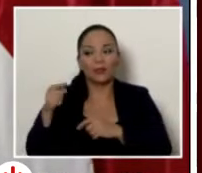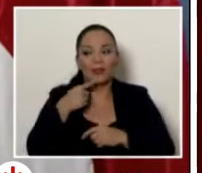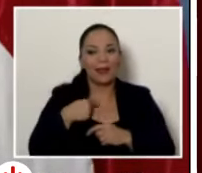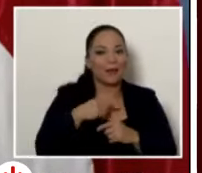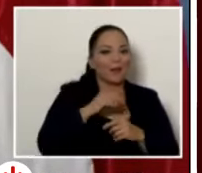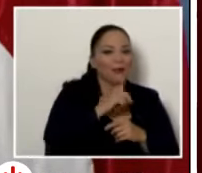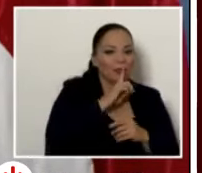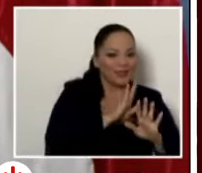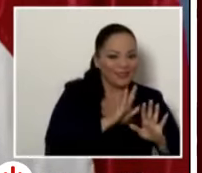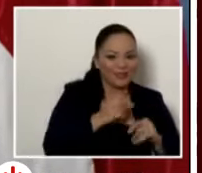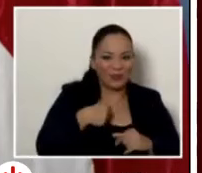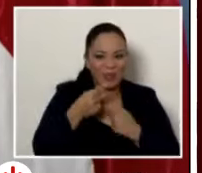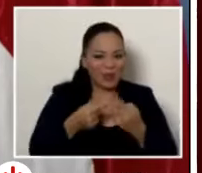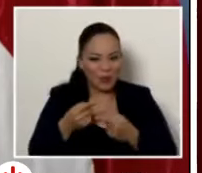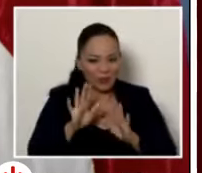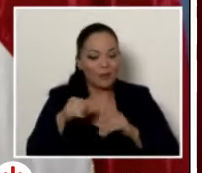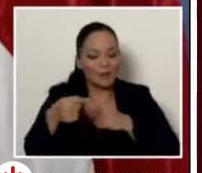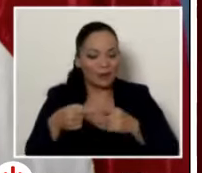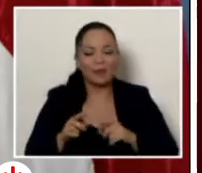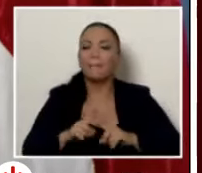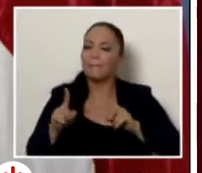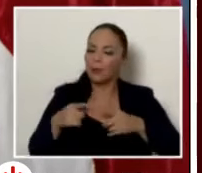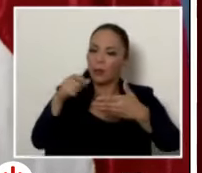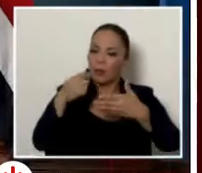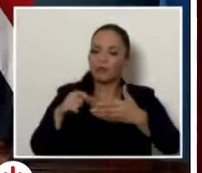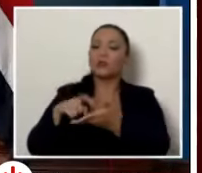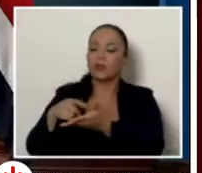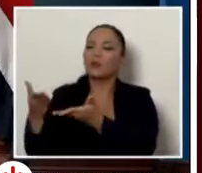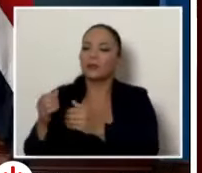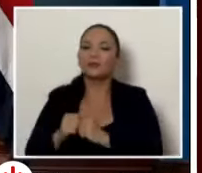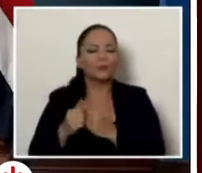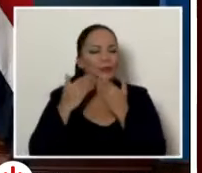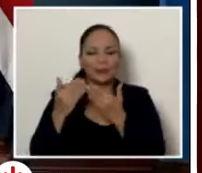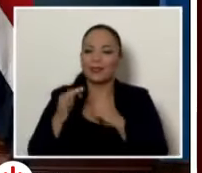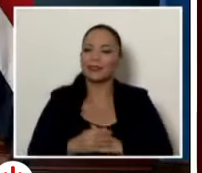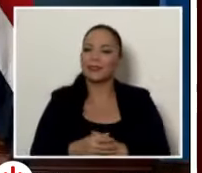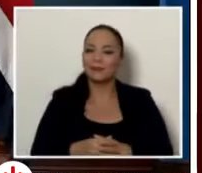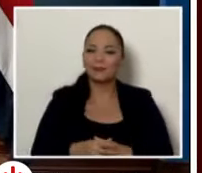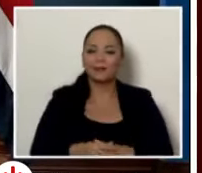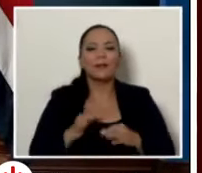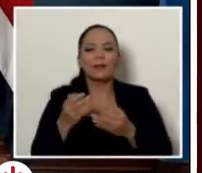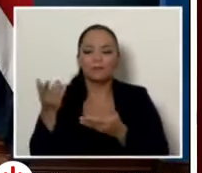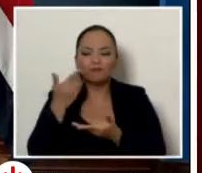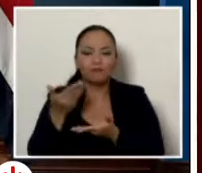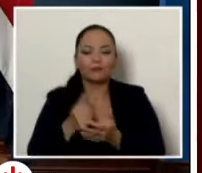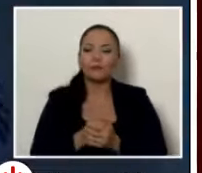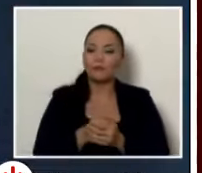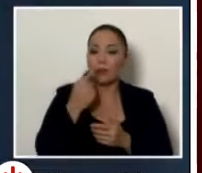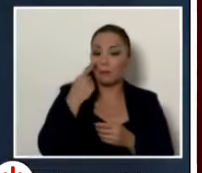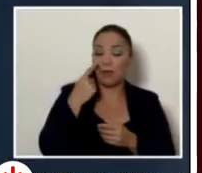Pero de ahí, ahora con la calificación de la deuda, don Marco. Gracias, presidente. Y bueno, ¿por qué esto es importante y por qué lo